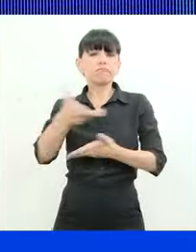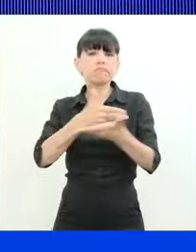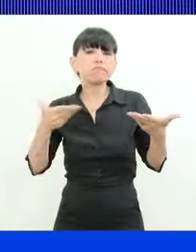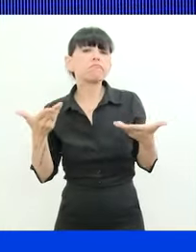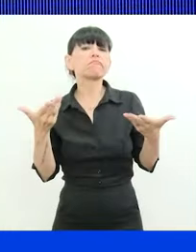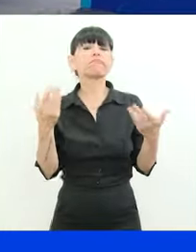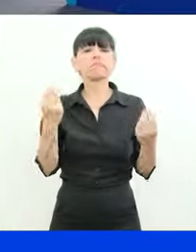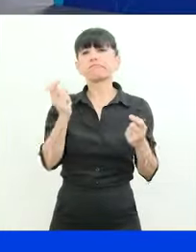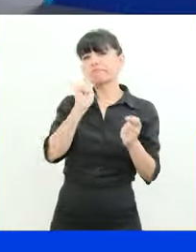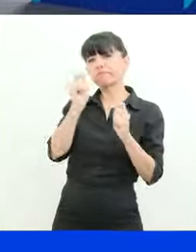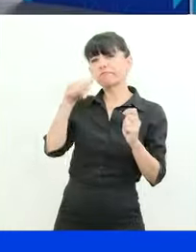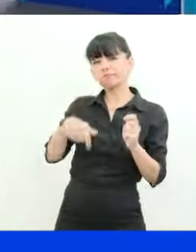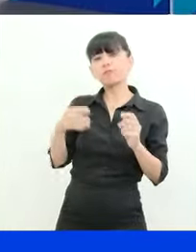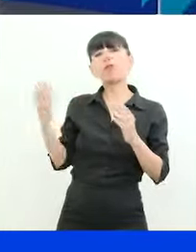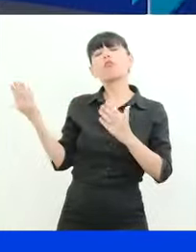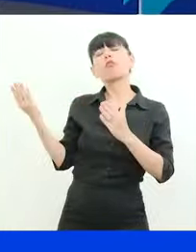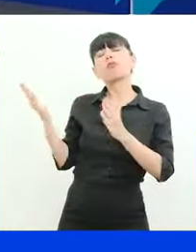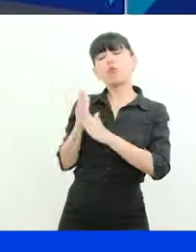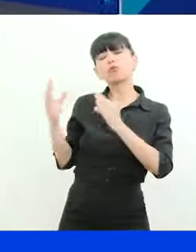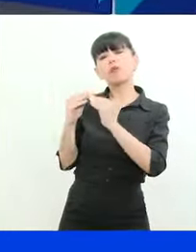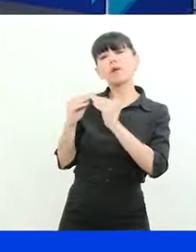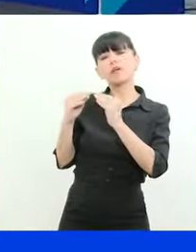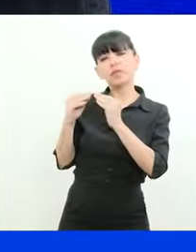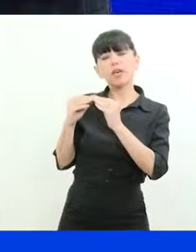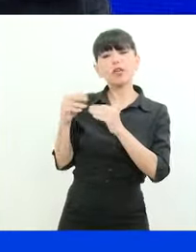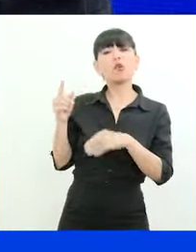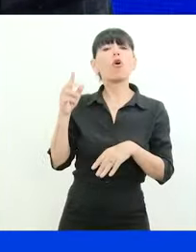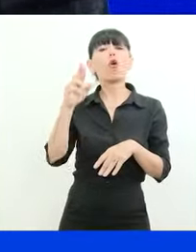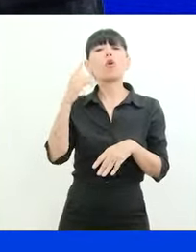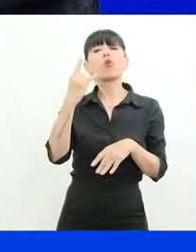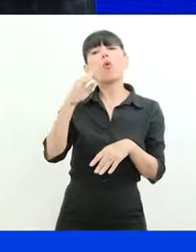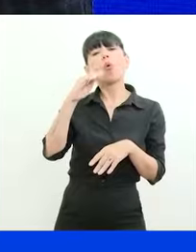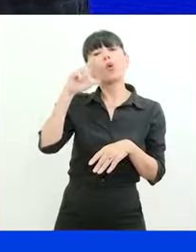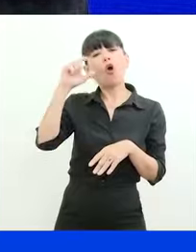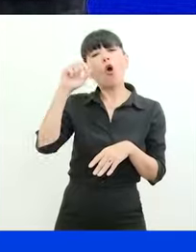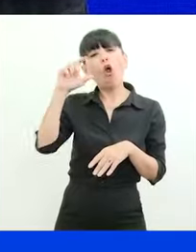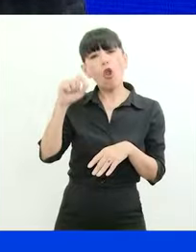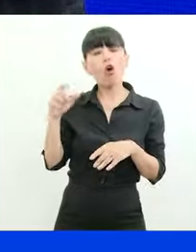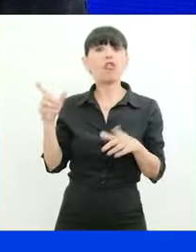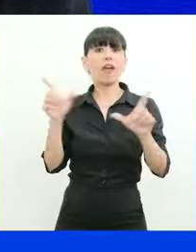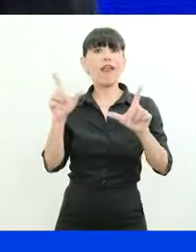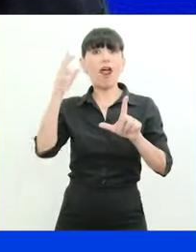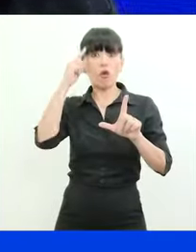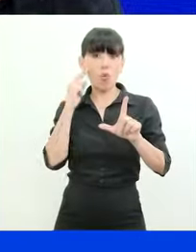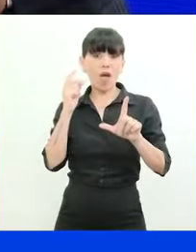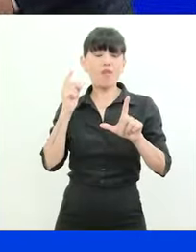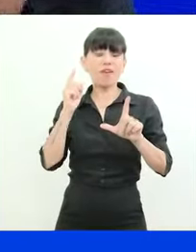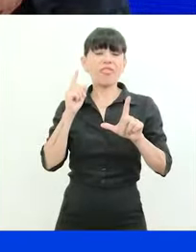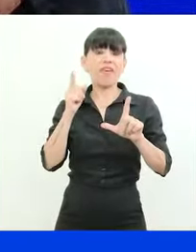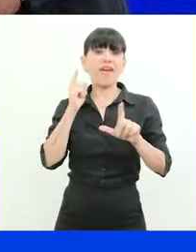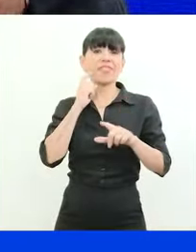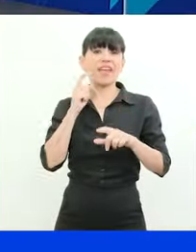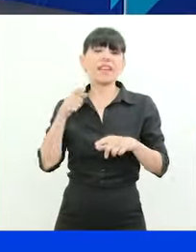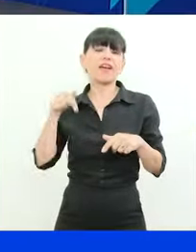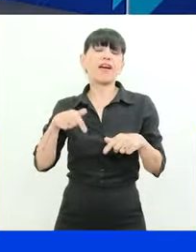conducción junto al colega Alejandro Rubiolo, destacado periodista y conductor de Canal 9 de Chaco. ¿Cómo estás? Canal 9 también, ¿no? De la tierra